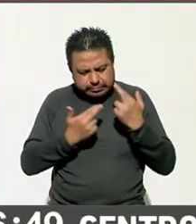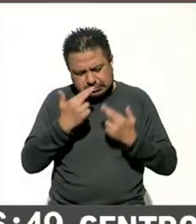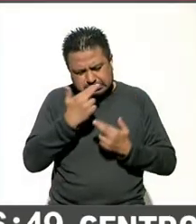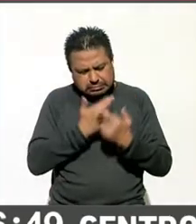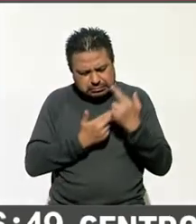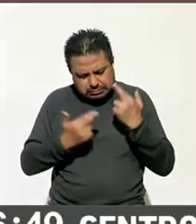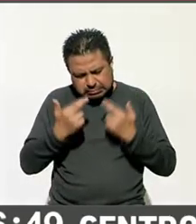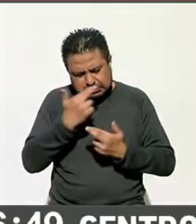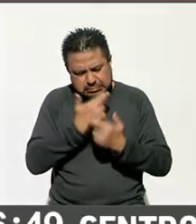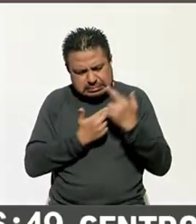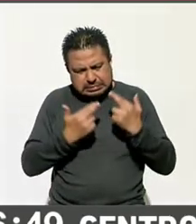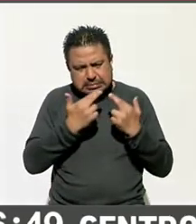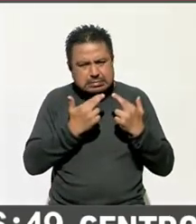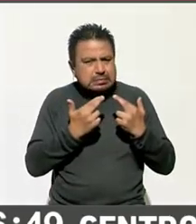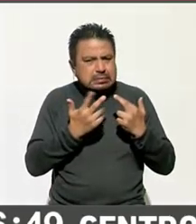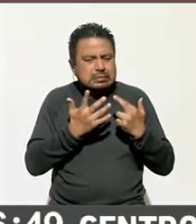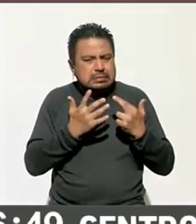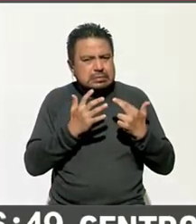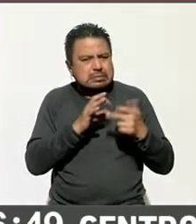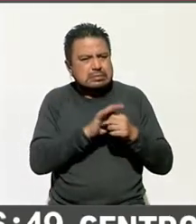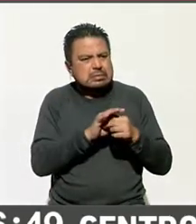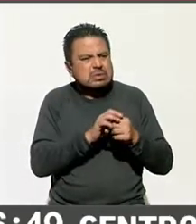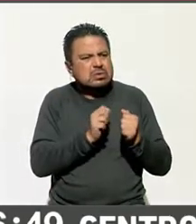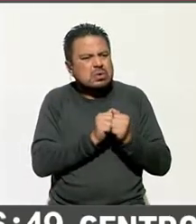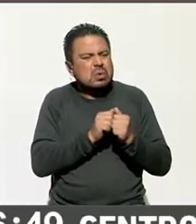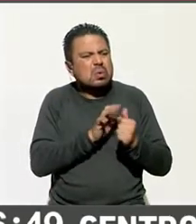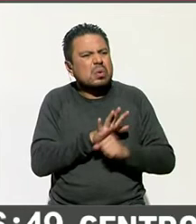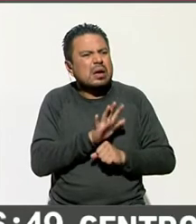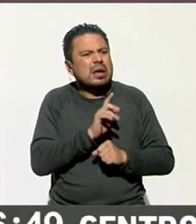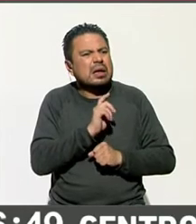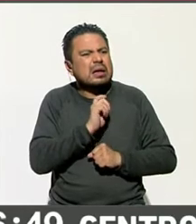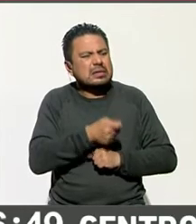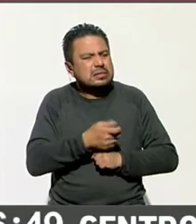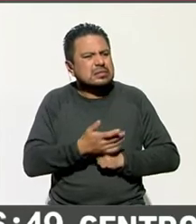digamos, respecto a la...